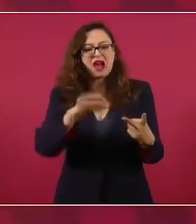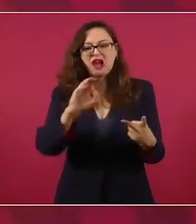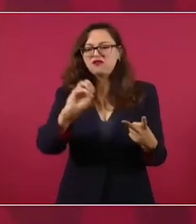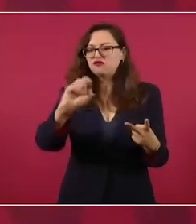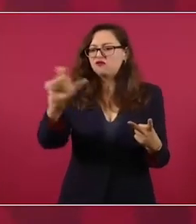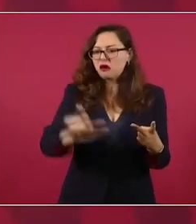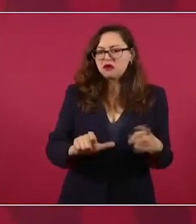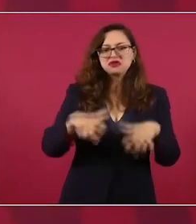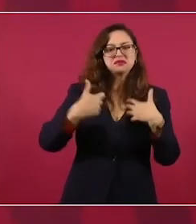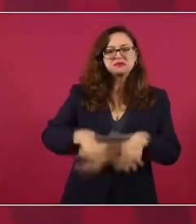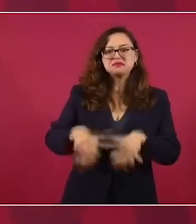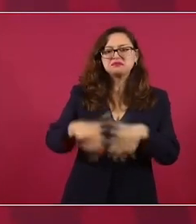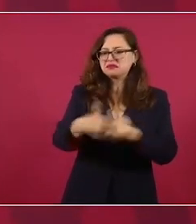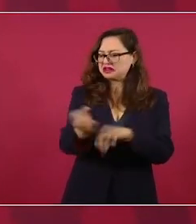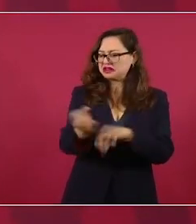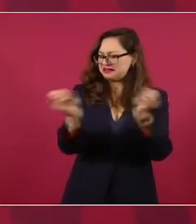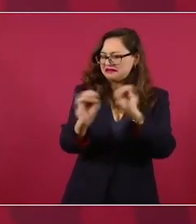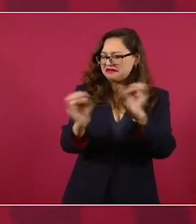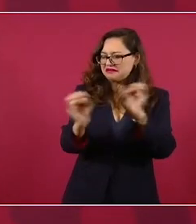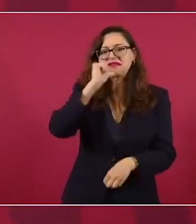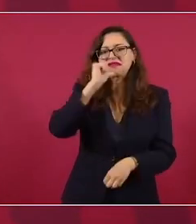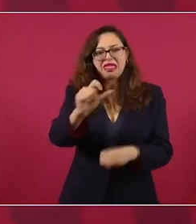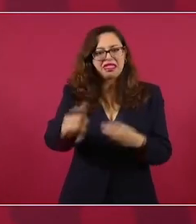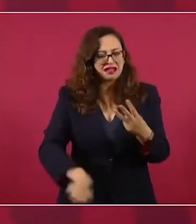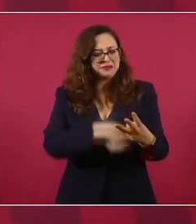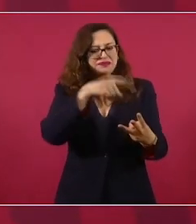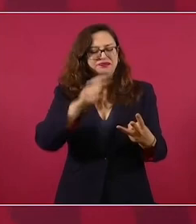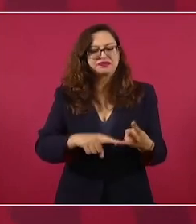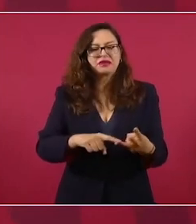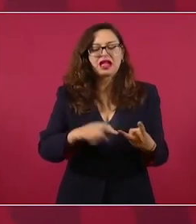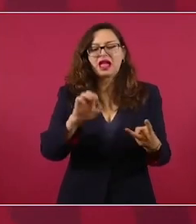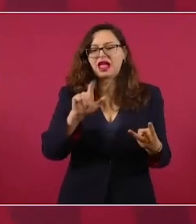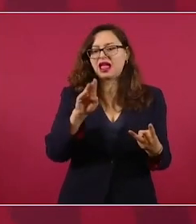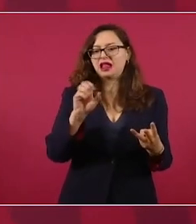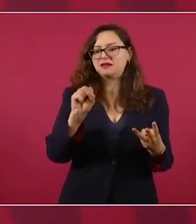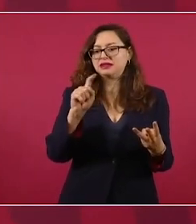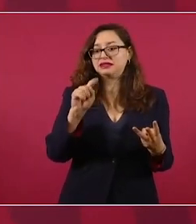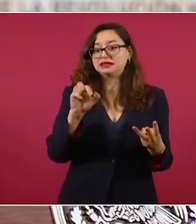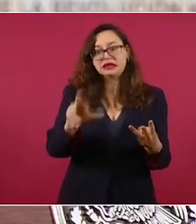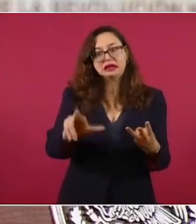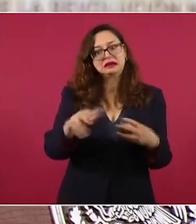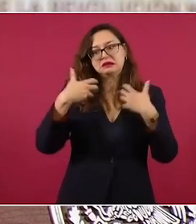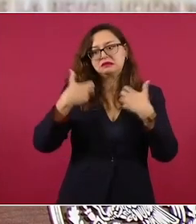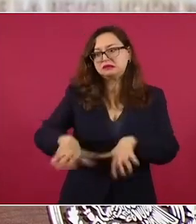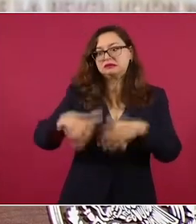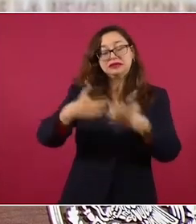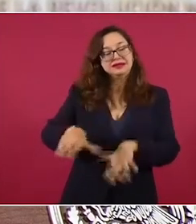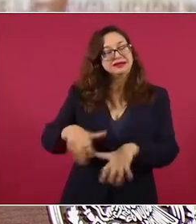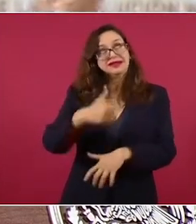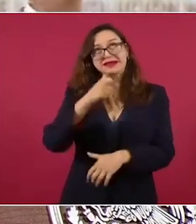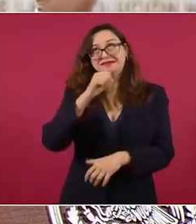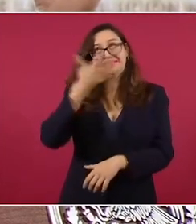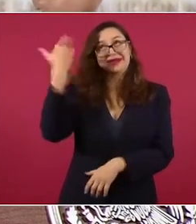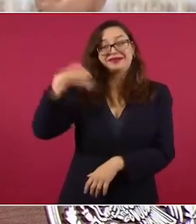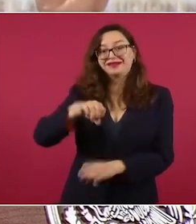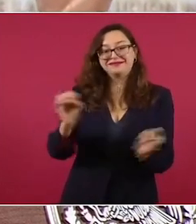¿Cuántos años llevaba sin marchar Elba Esther Gordillo? Entonces,